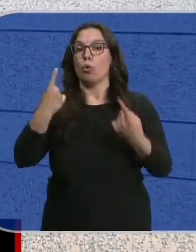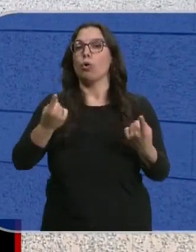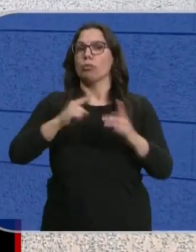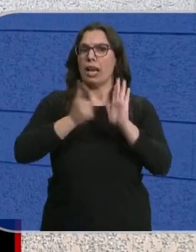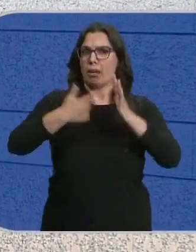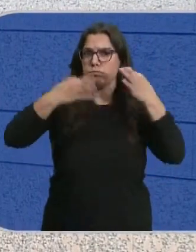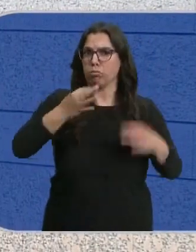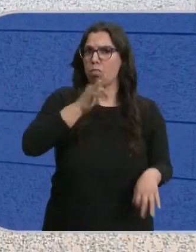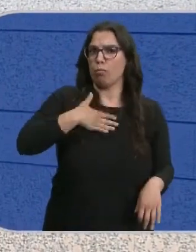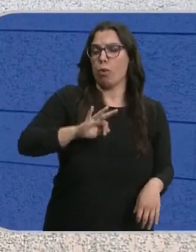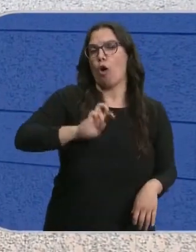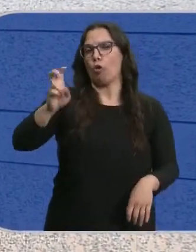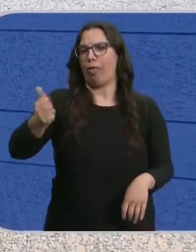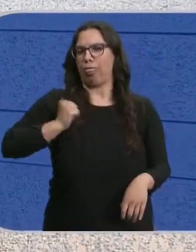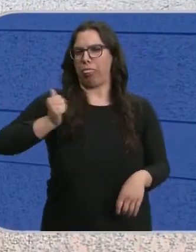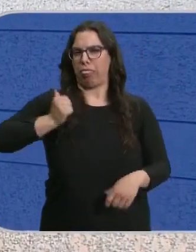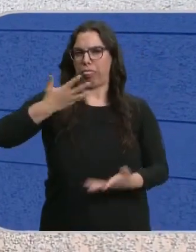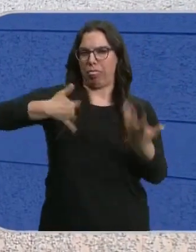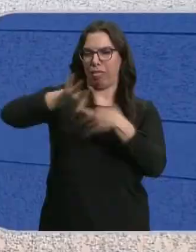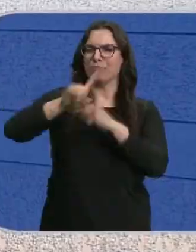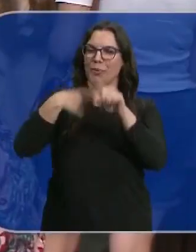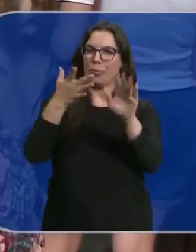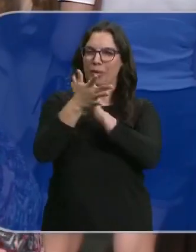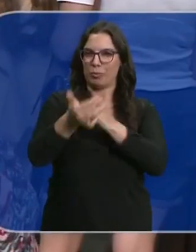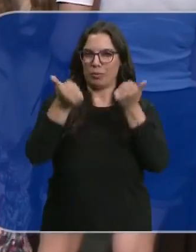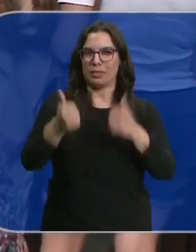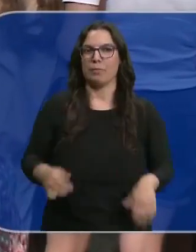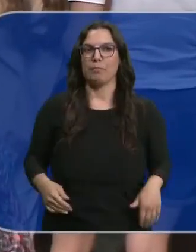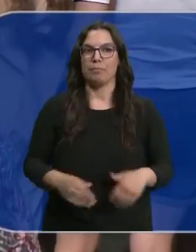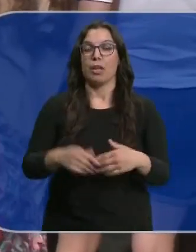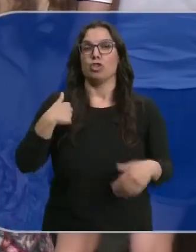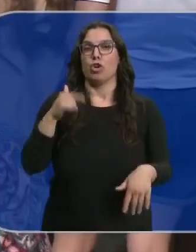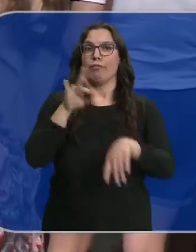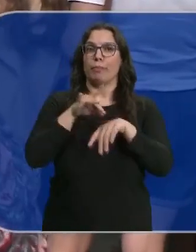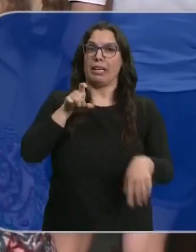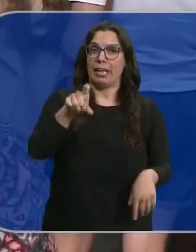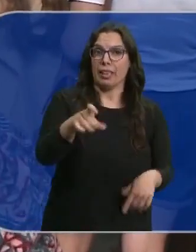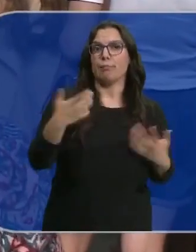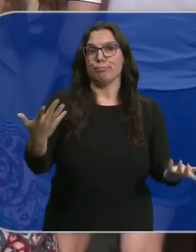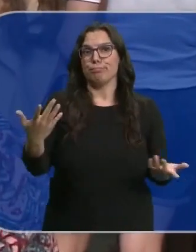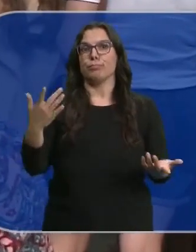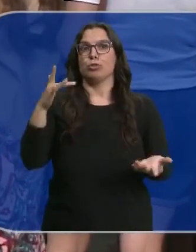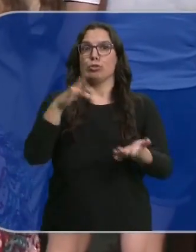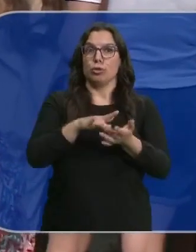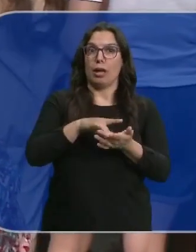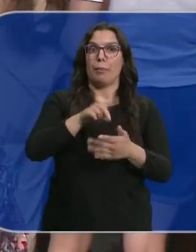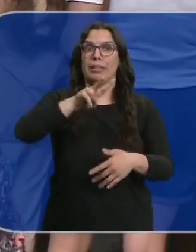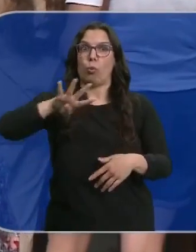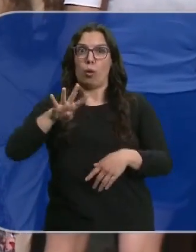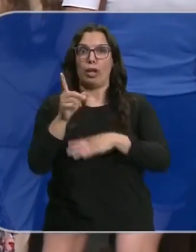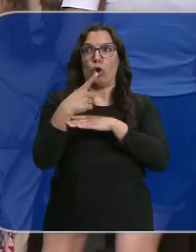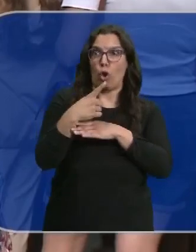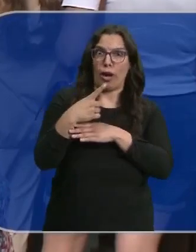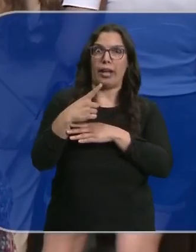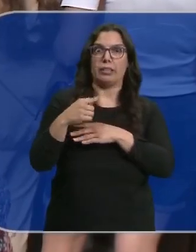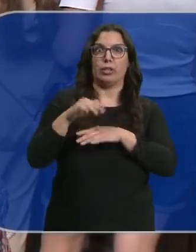picaresca. En unos momentos les ampliamos la información. Tengo cáncer y entonces pues 24 horas al día no puedo